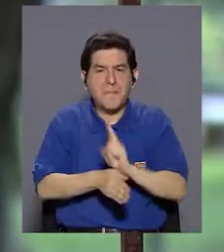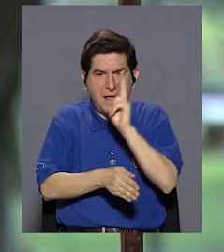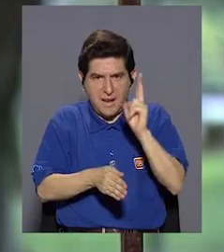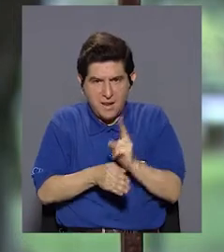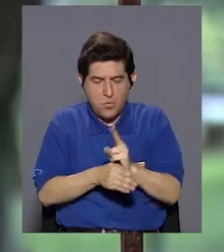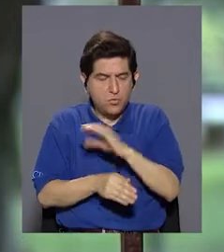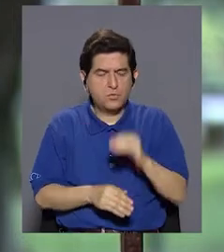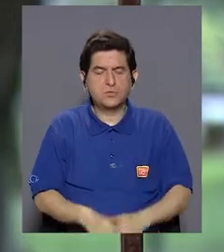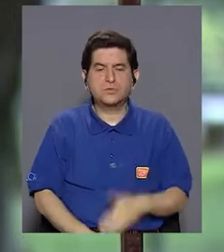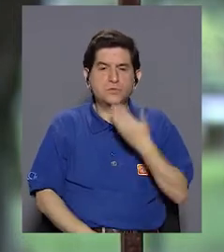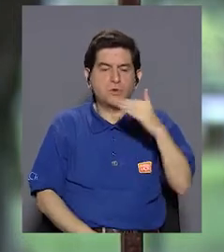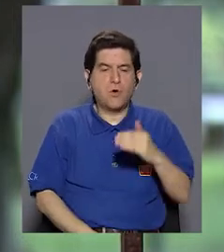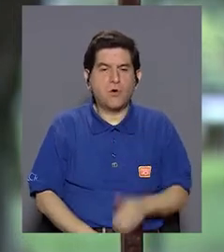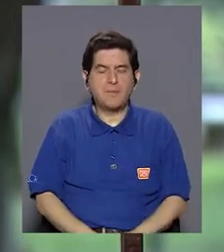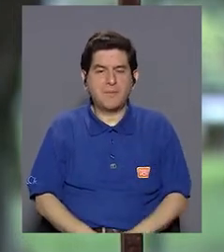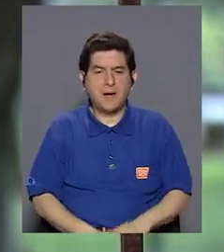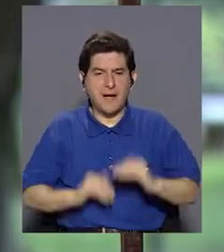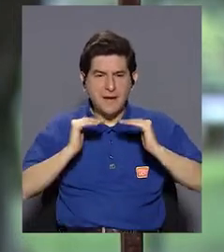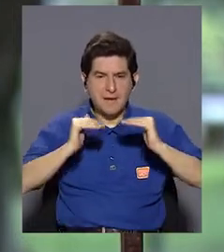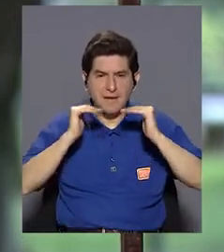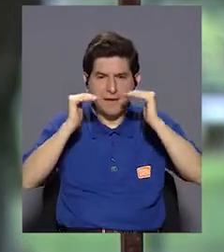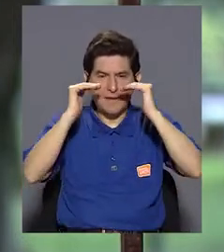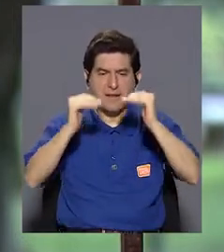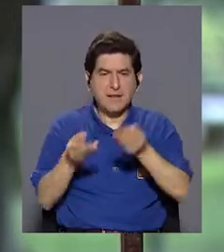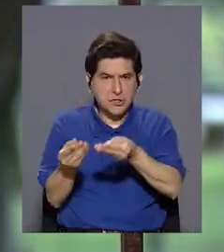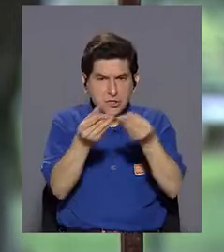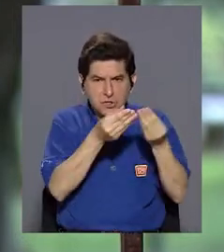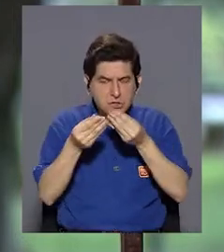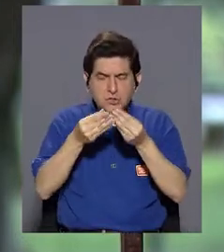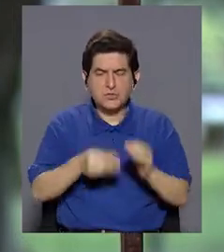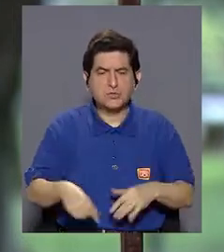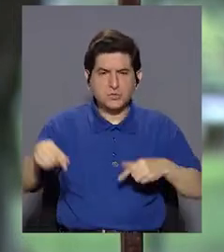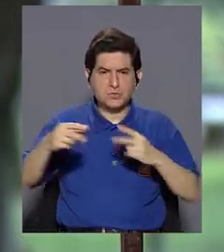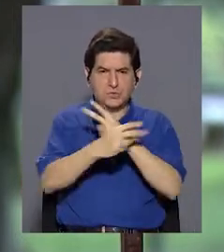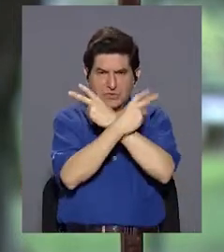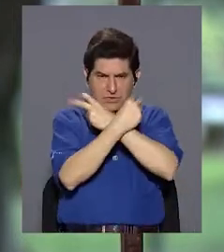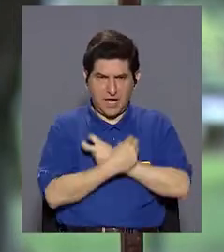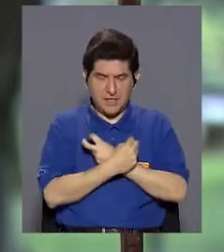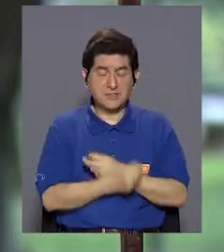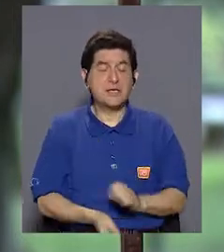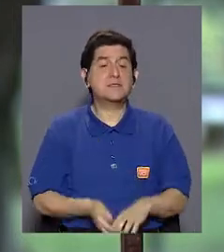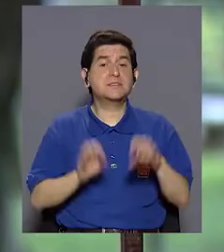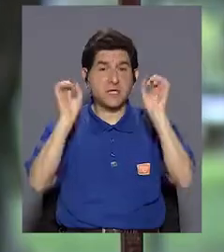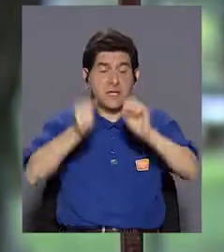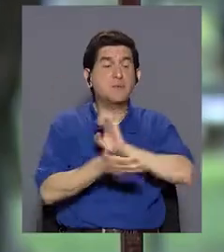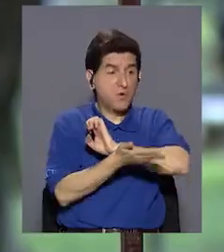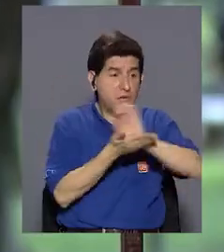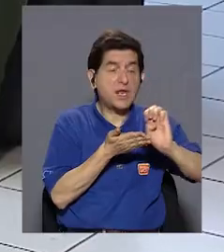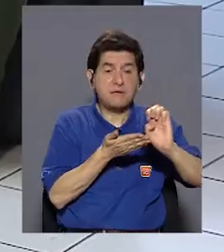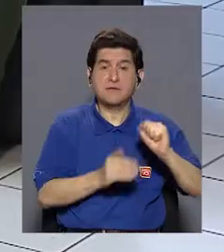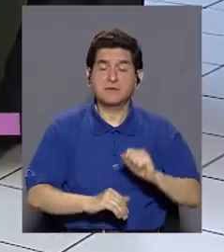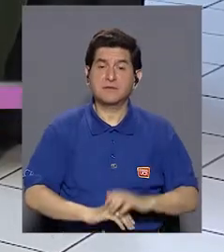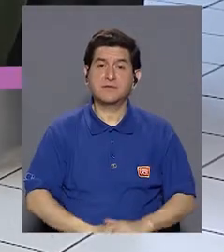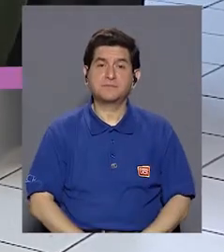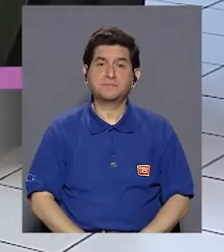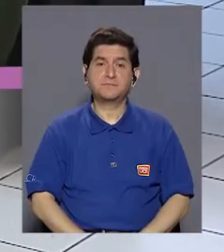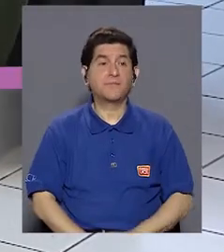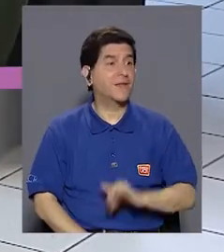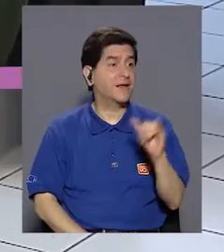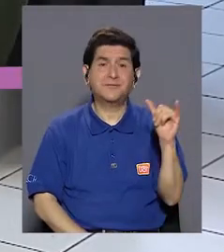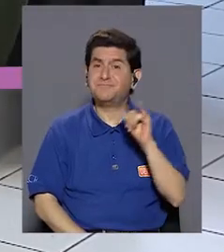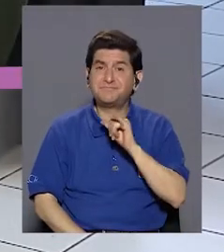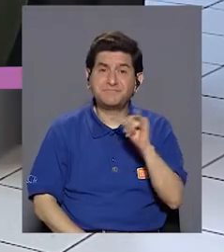uso, el mal almacenamiento de sustancias, y que tienen la oportunidad para prevenir esa intoxicación. Igual con